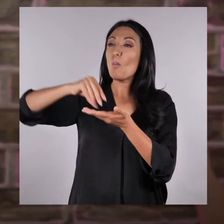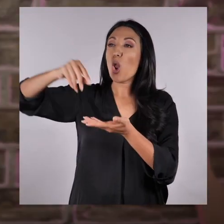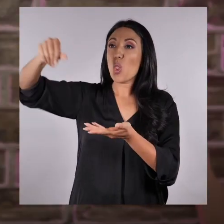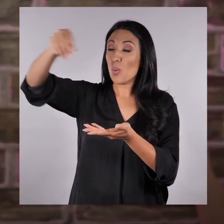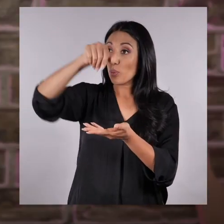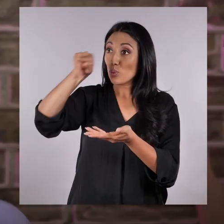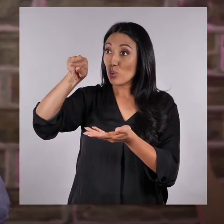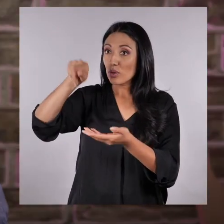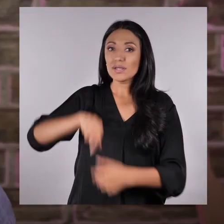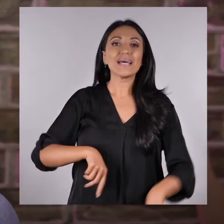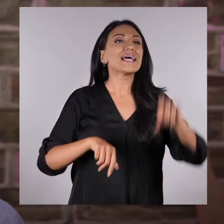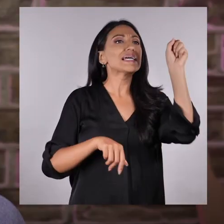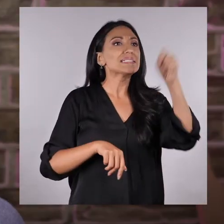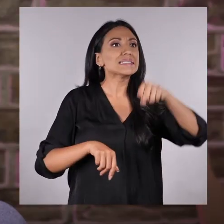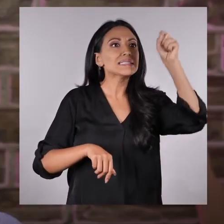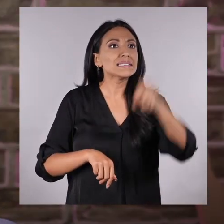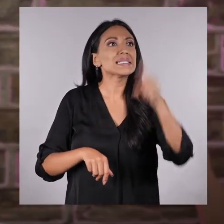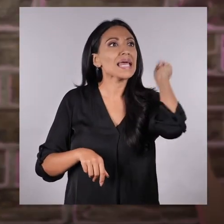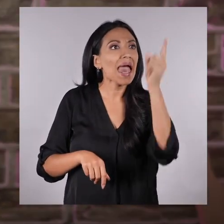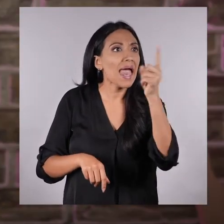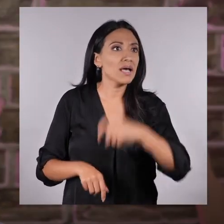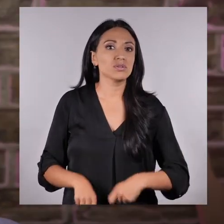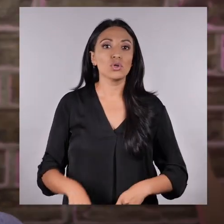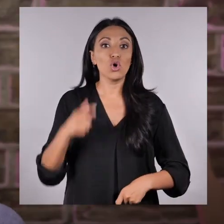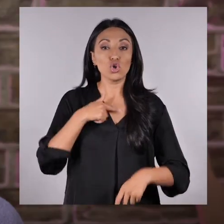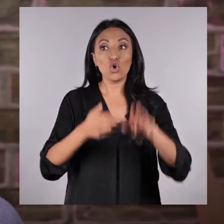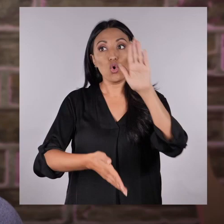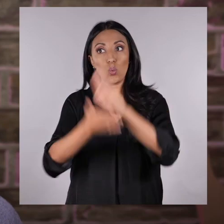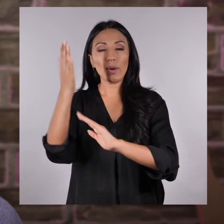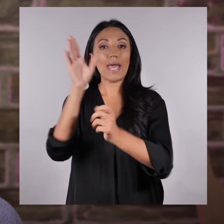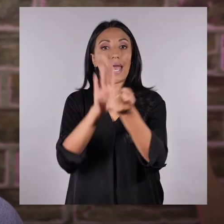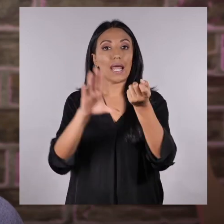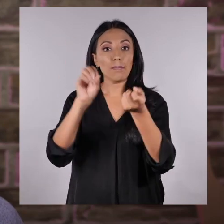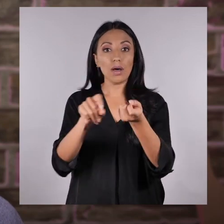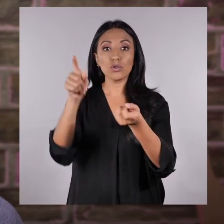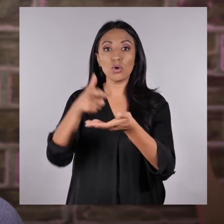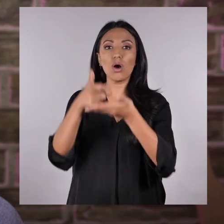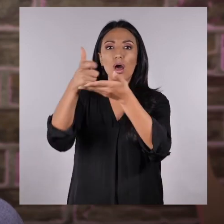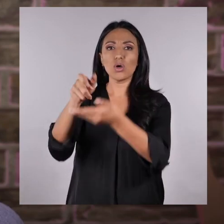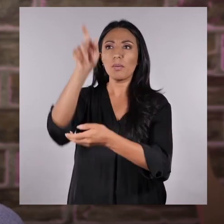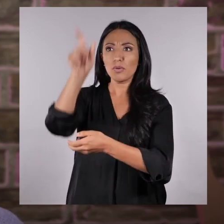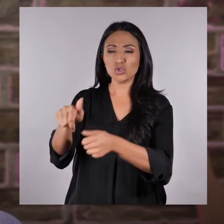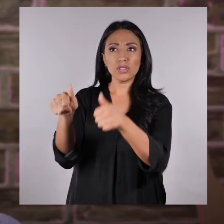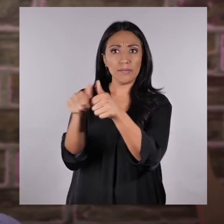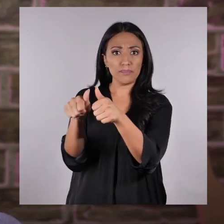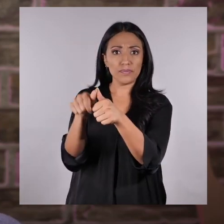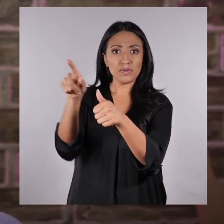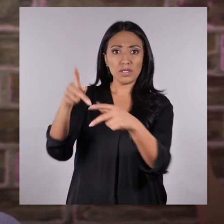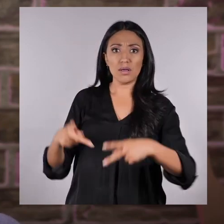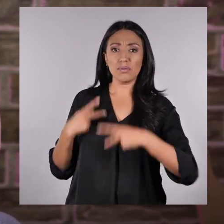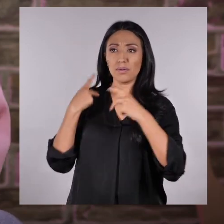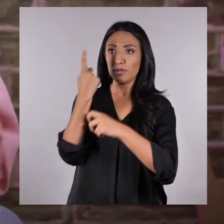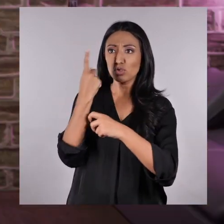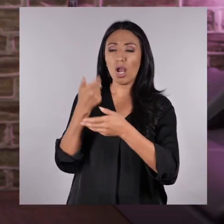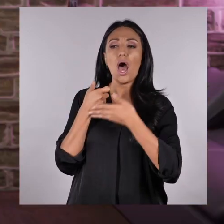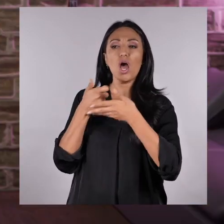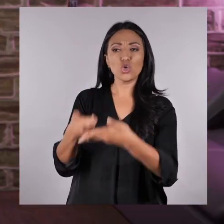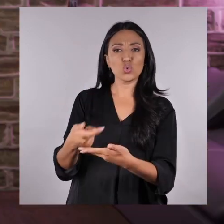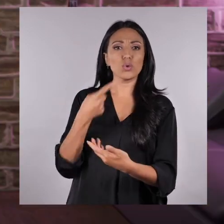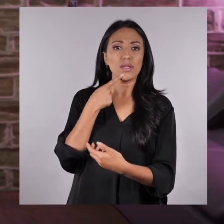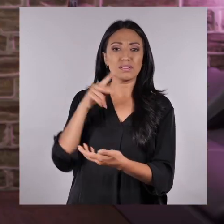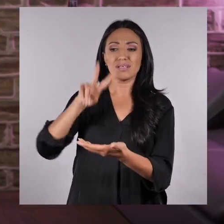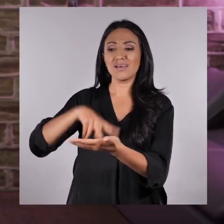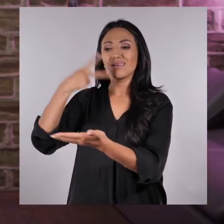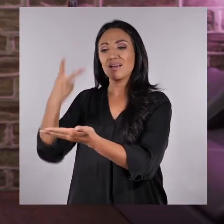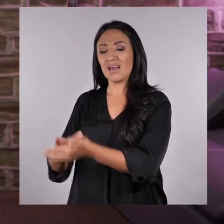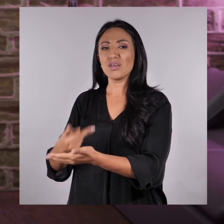había mucho polvo? ¡Sí! ¡Eso fue! Nos fuimos con mi ñaño a ayudarle a limpiar a una vez y que vive sola y nos pidió el favor